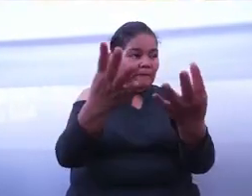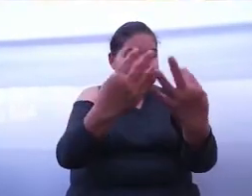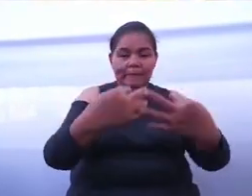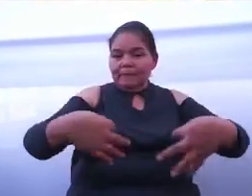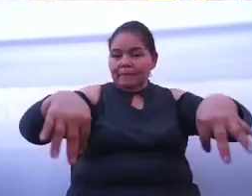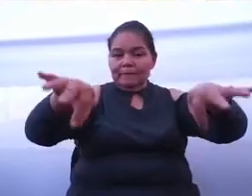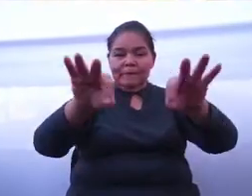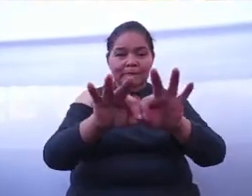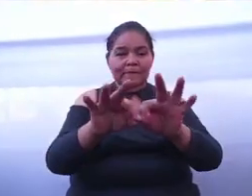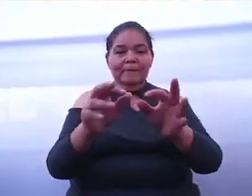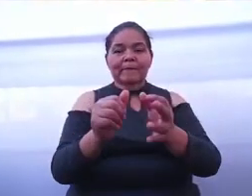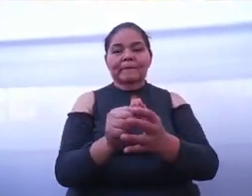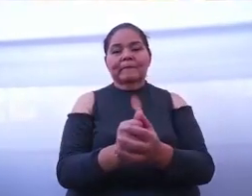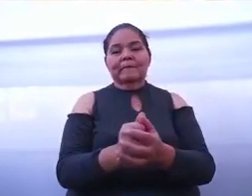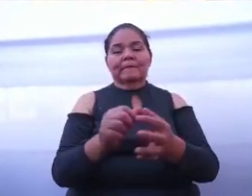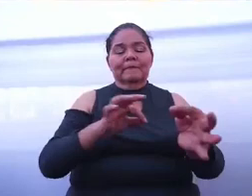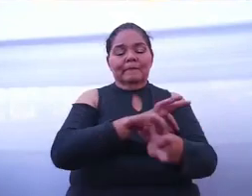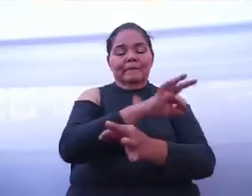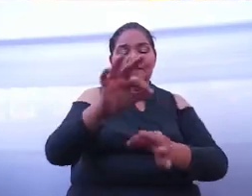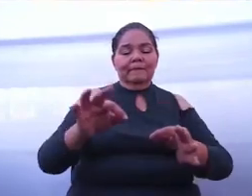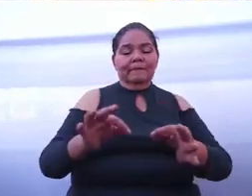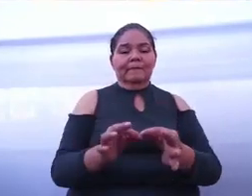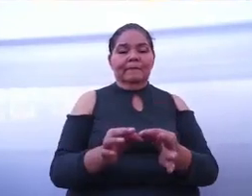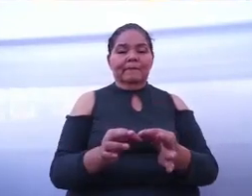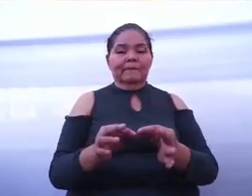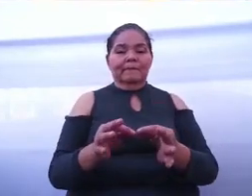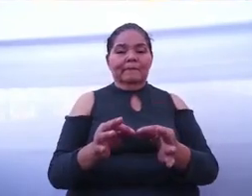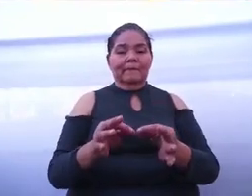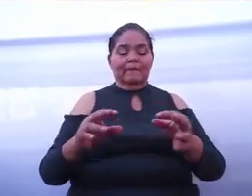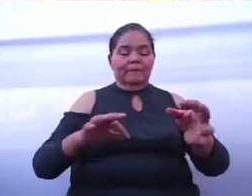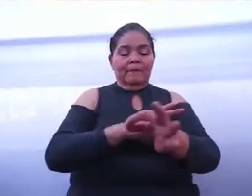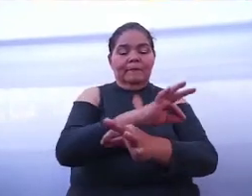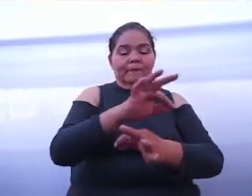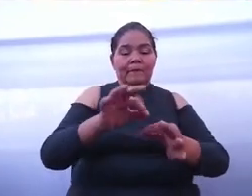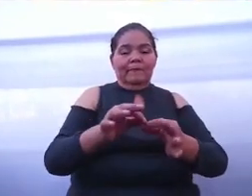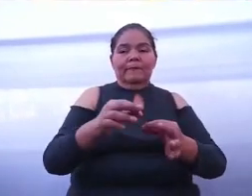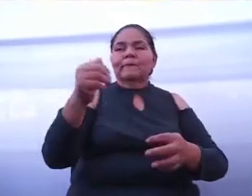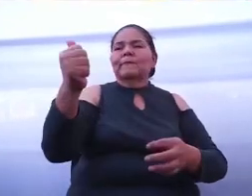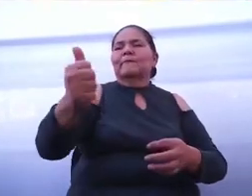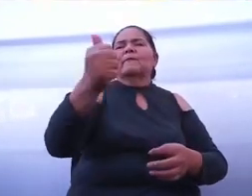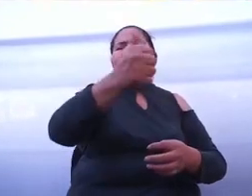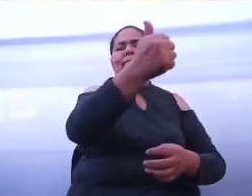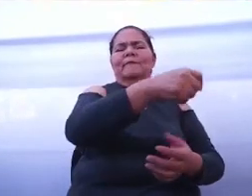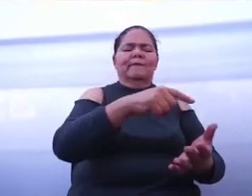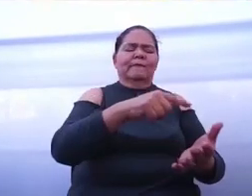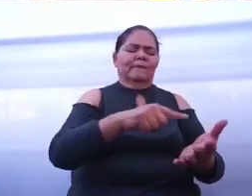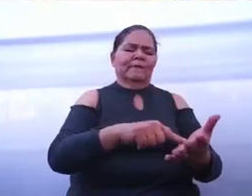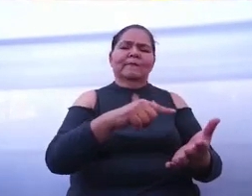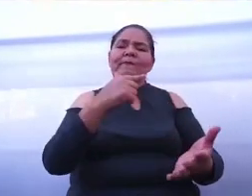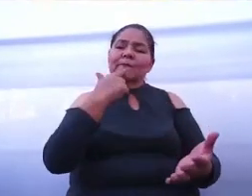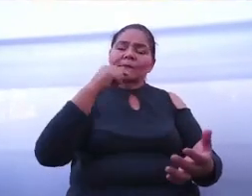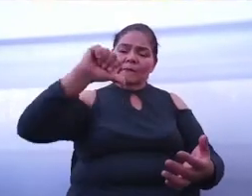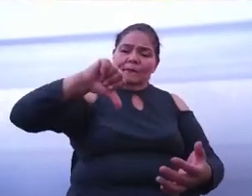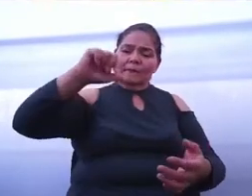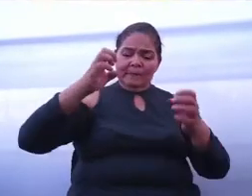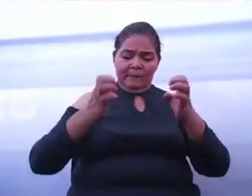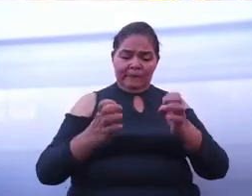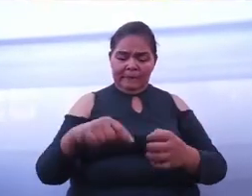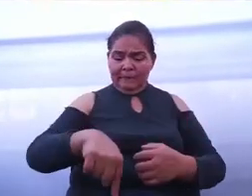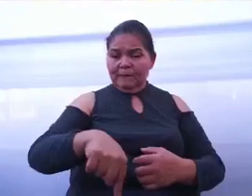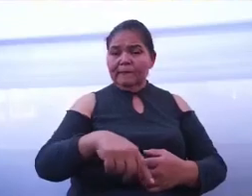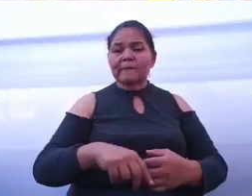a todas y todos los celayenses que hoy están aquí